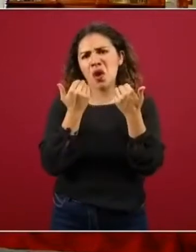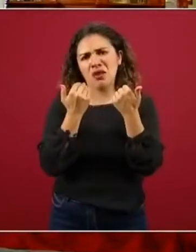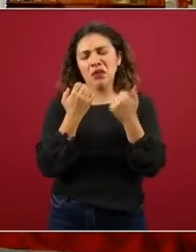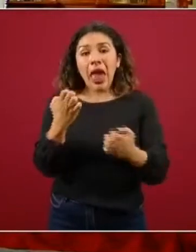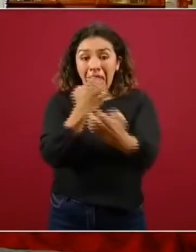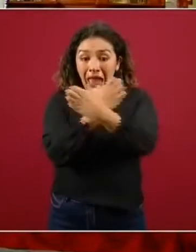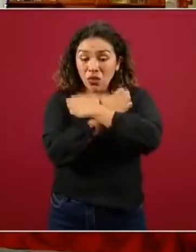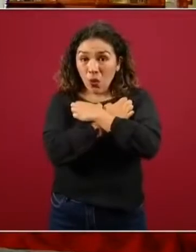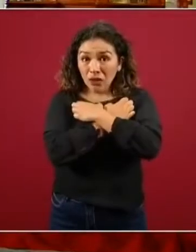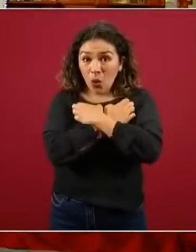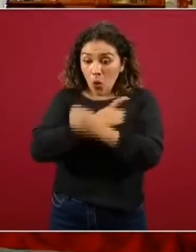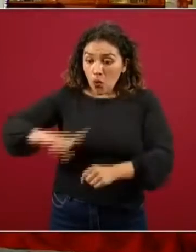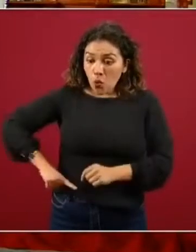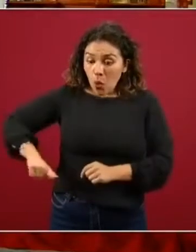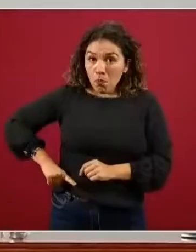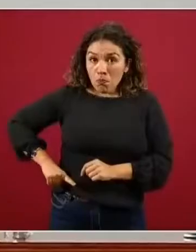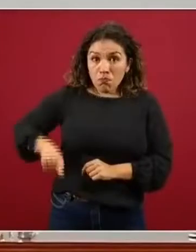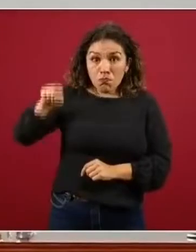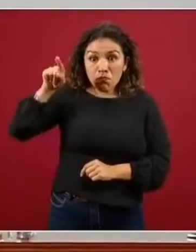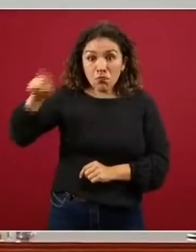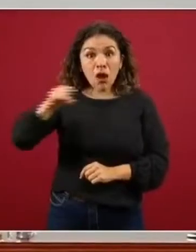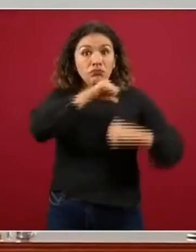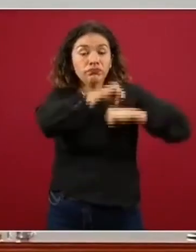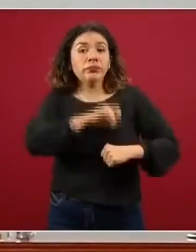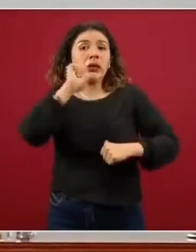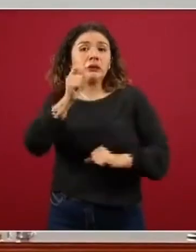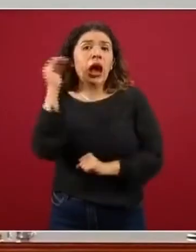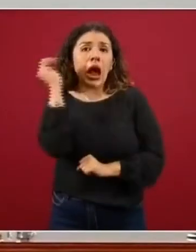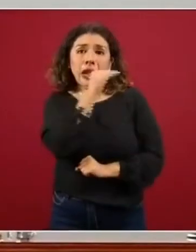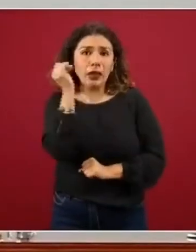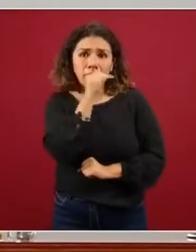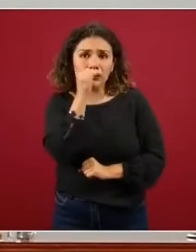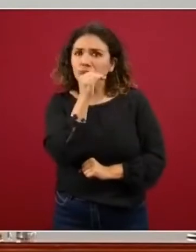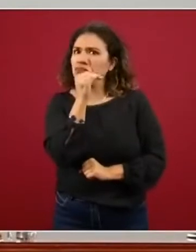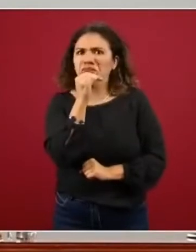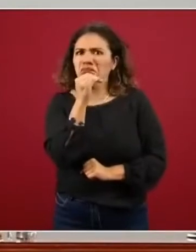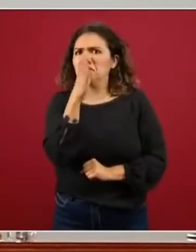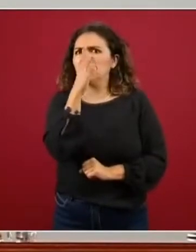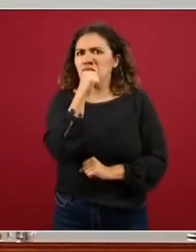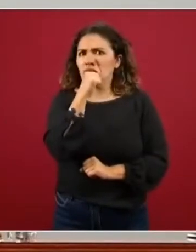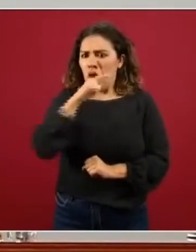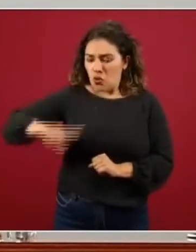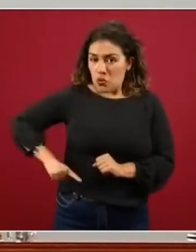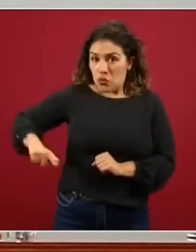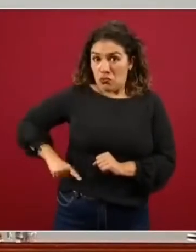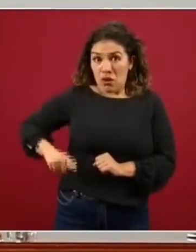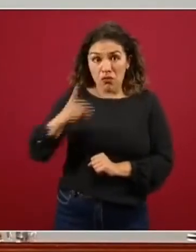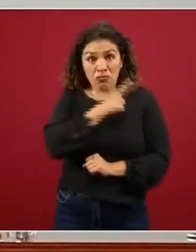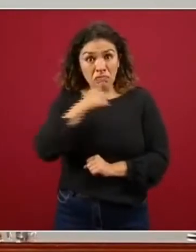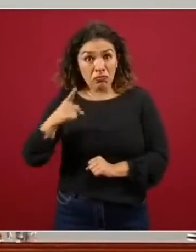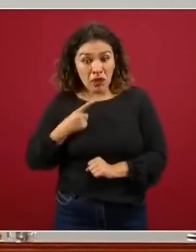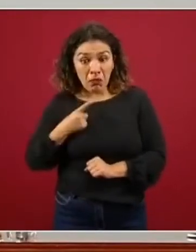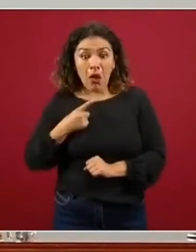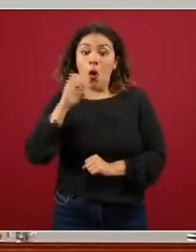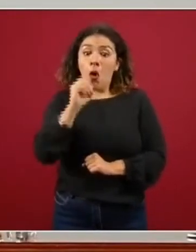gracias pública es gratuita y por ningún motivo el Estado mexicano puede